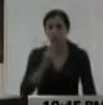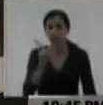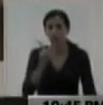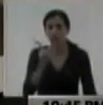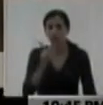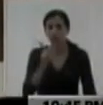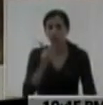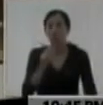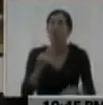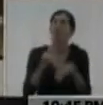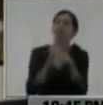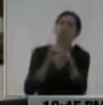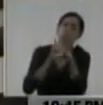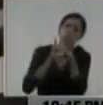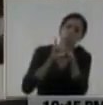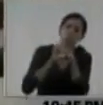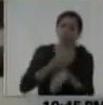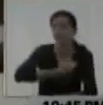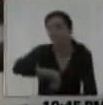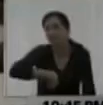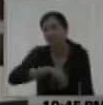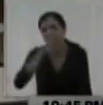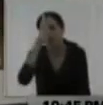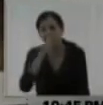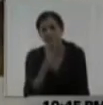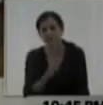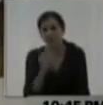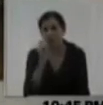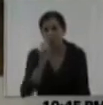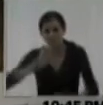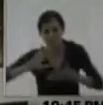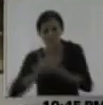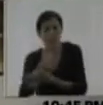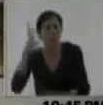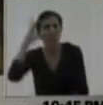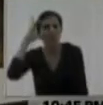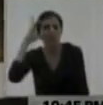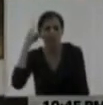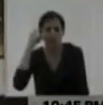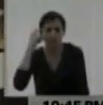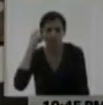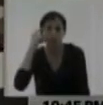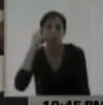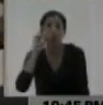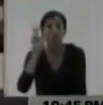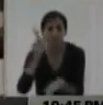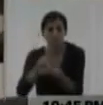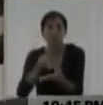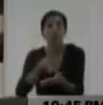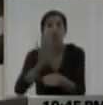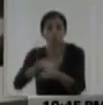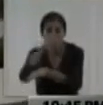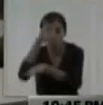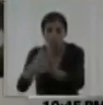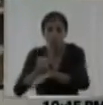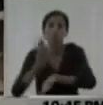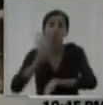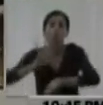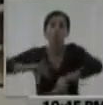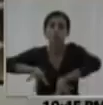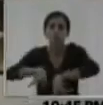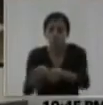De Temer, perdón. Canciller de Temer, del golpista de Temer, involucrado en escándalos de corrupción y